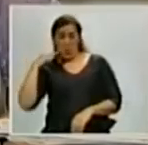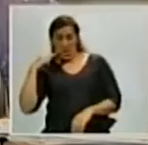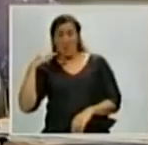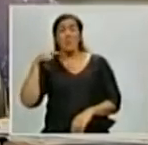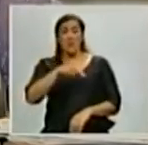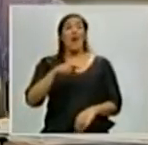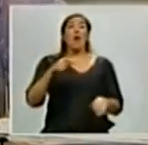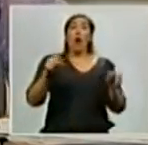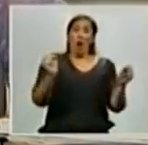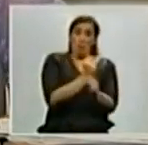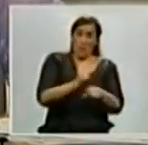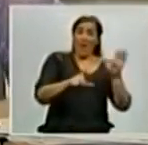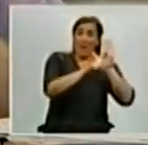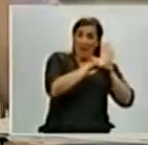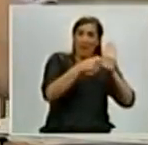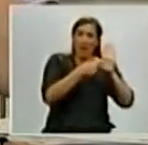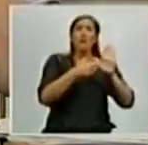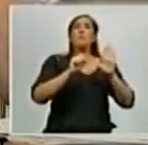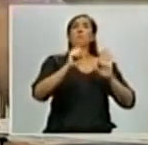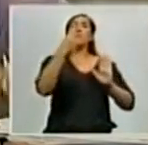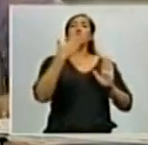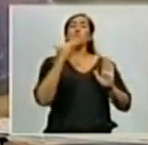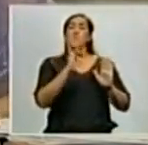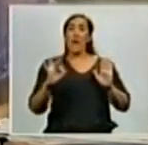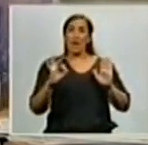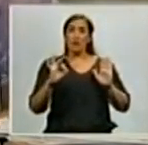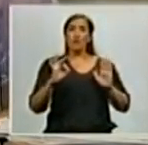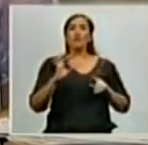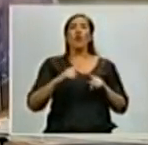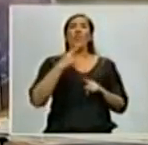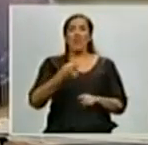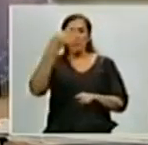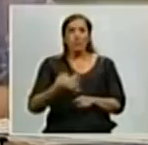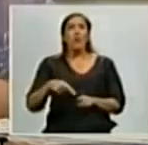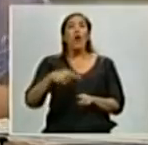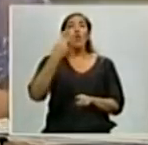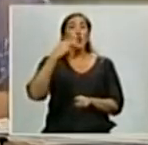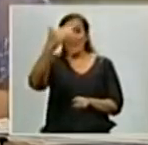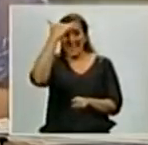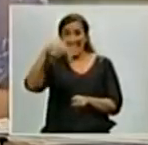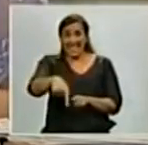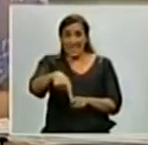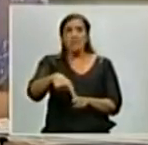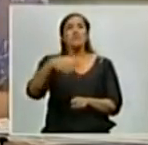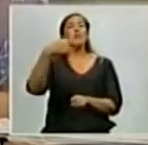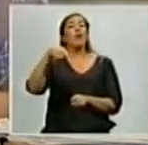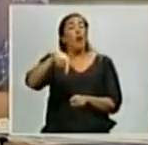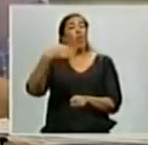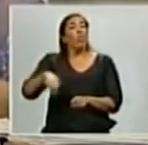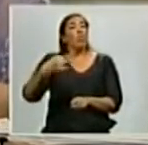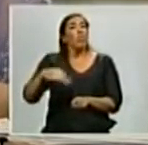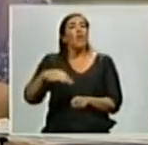que a partir del 1 de marzo del año 2015, de este año 2015, el aumento correspondiente